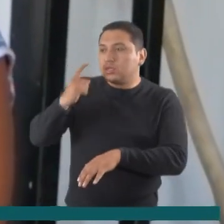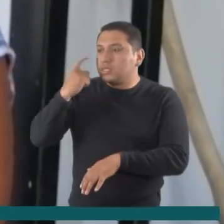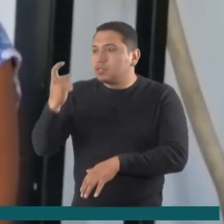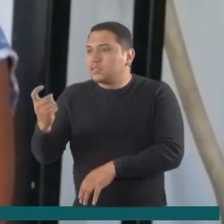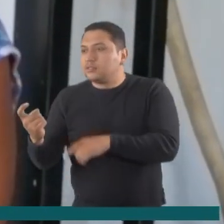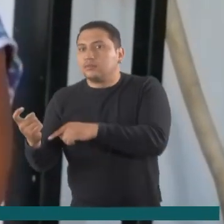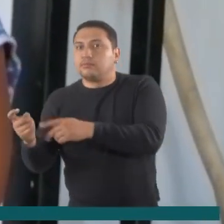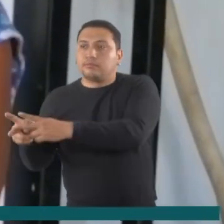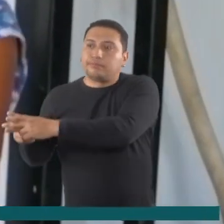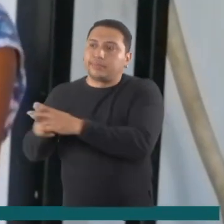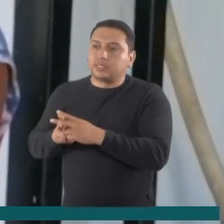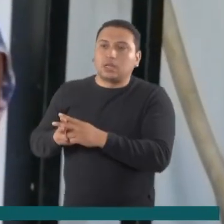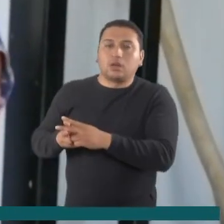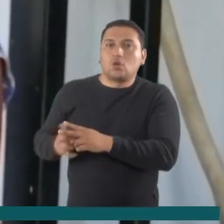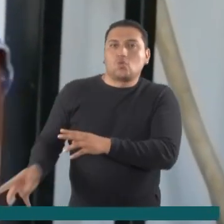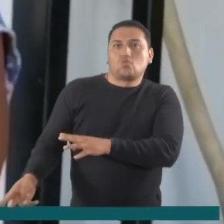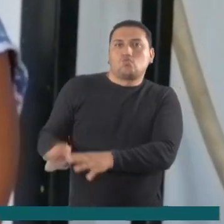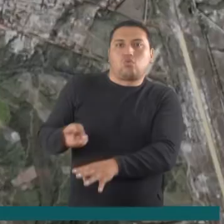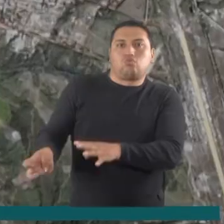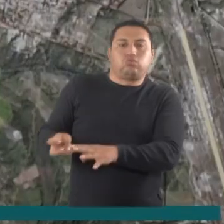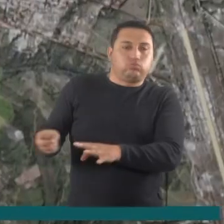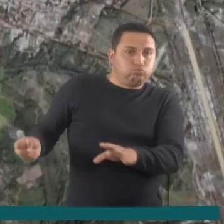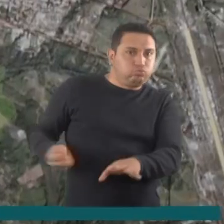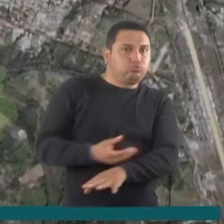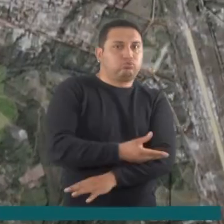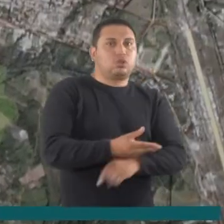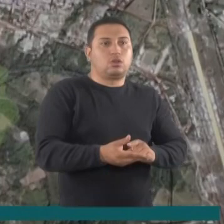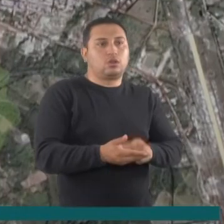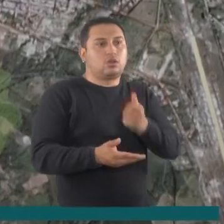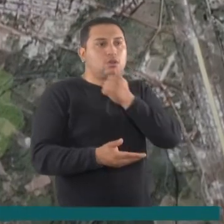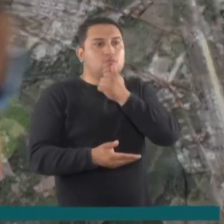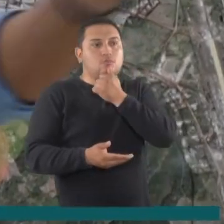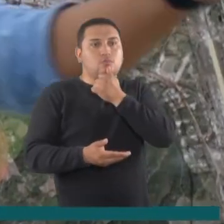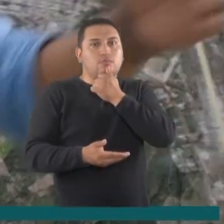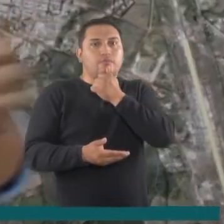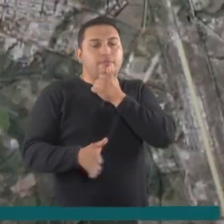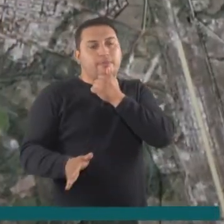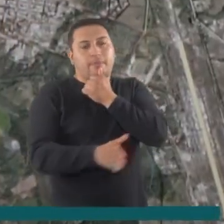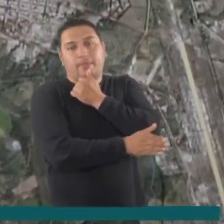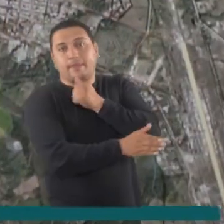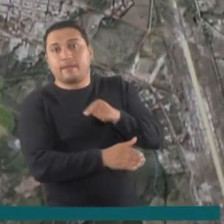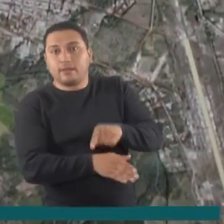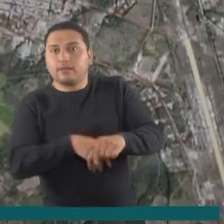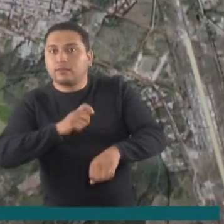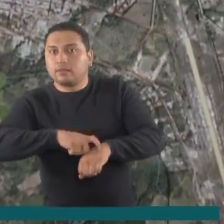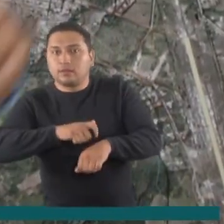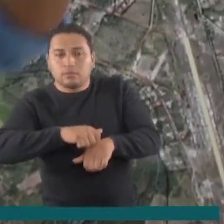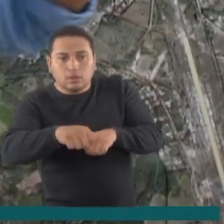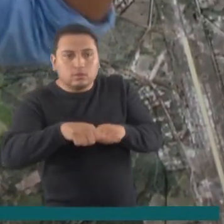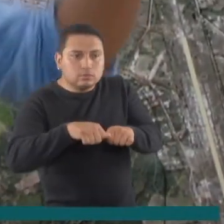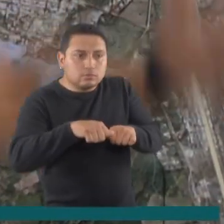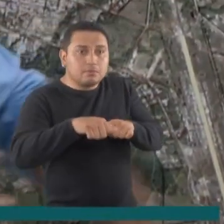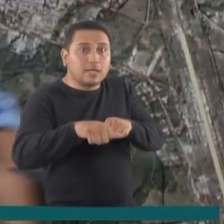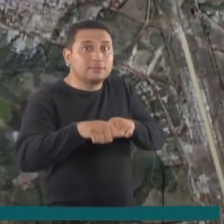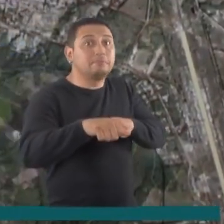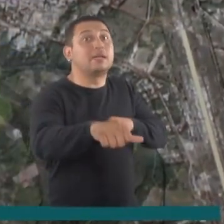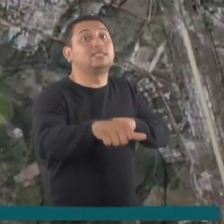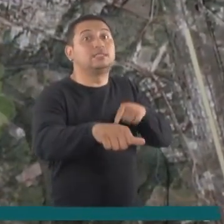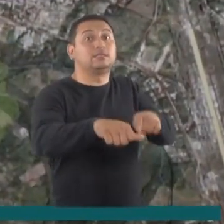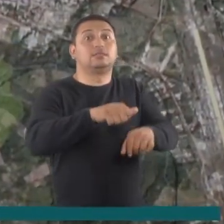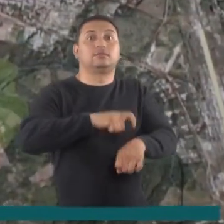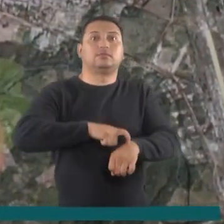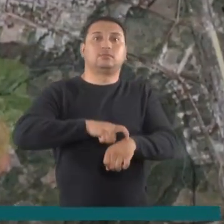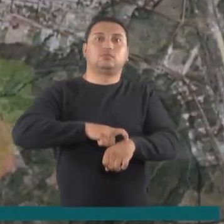consiguiendo motobombas prestadas para bombear. Para que de manera progresiva en el tiempo, corto, mediano y largo